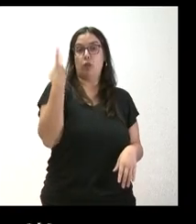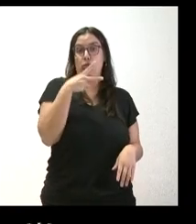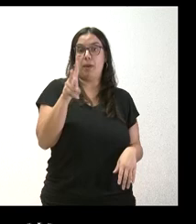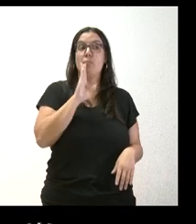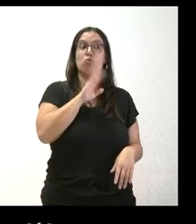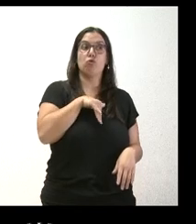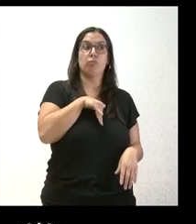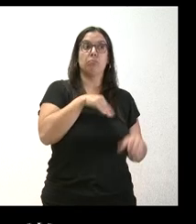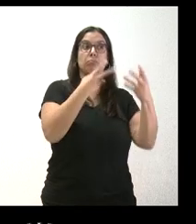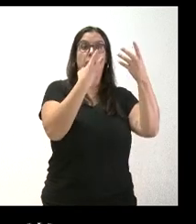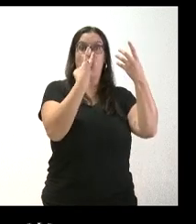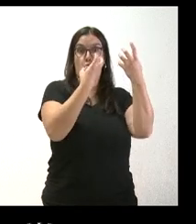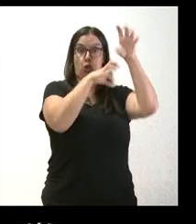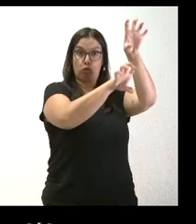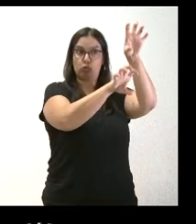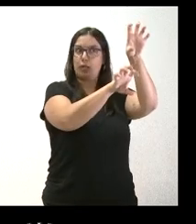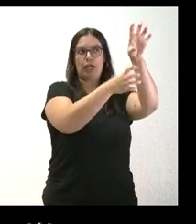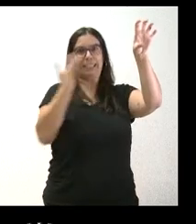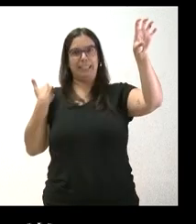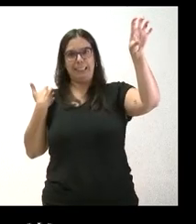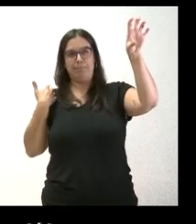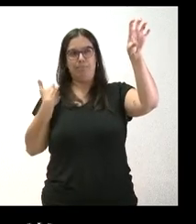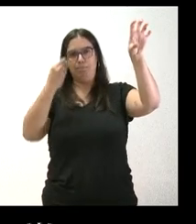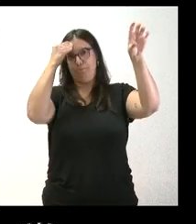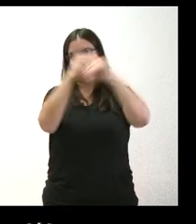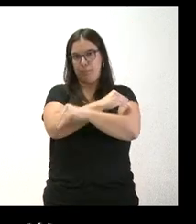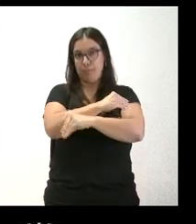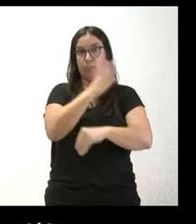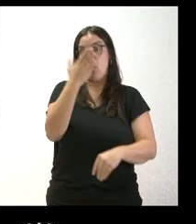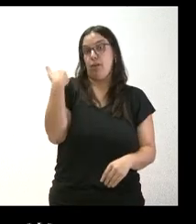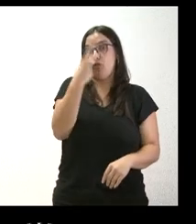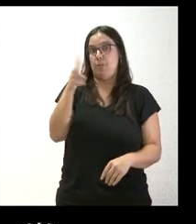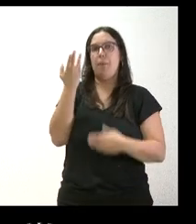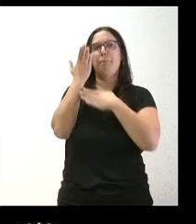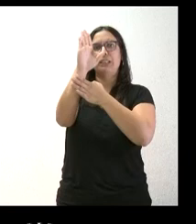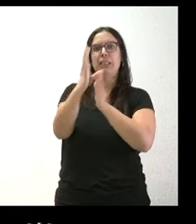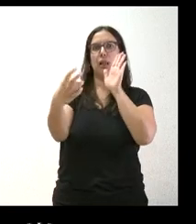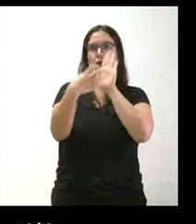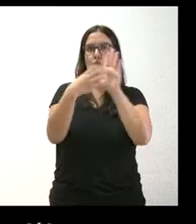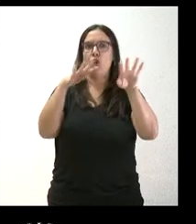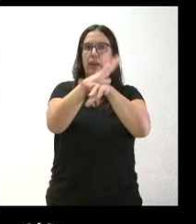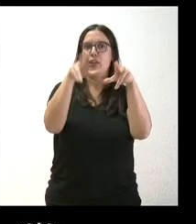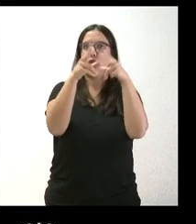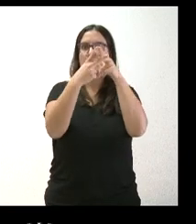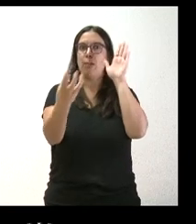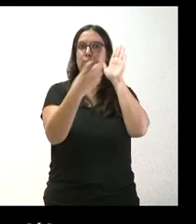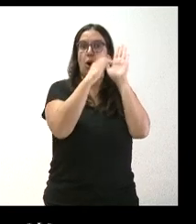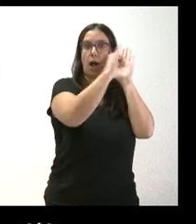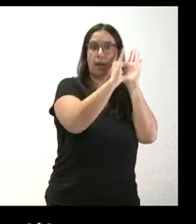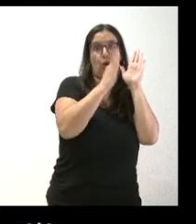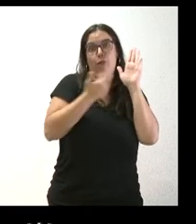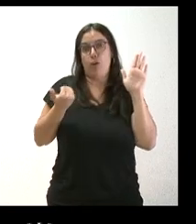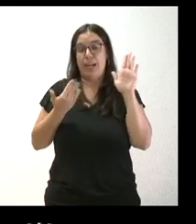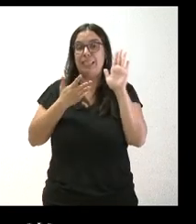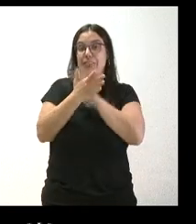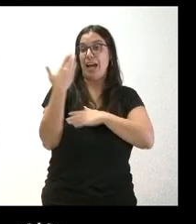no lo es hoy, ¿no? Porque hace dos semanas ustedes presentaron el logo, lo metieron en redes sociales y ahora ya no. O sea,